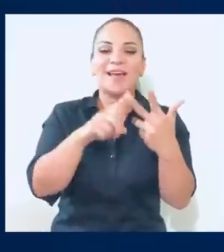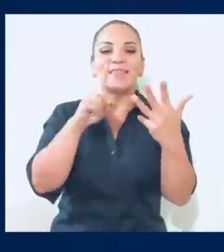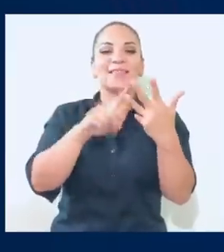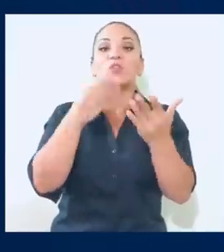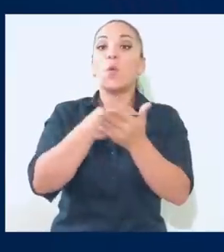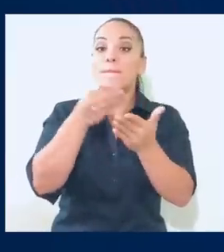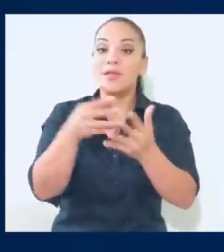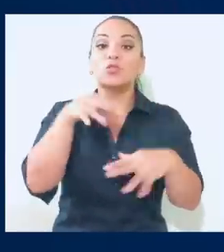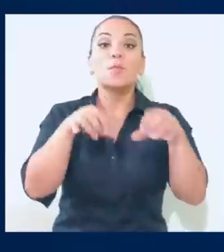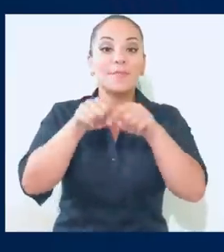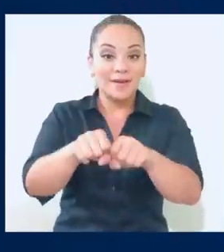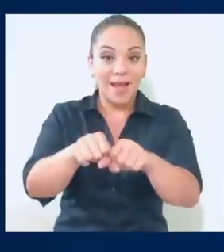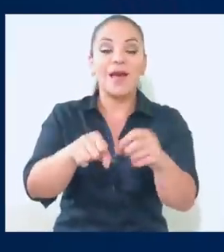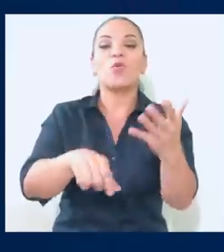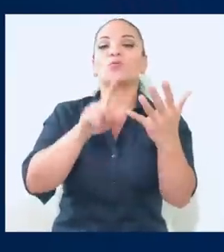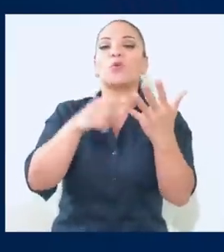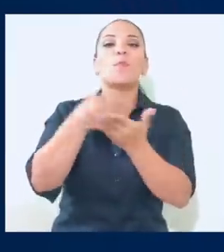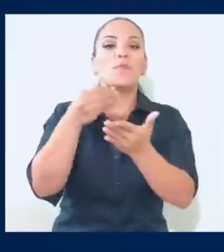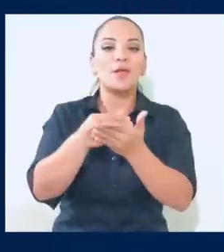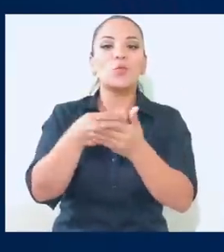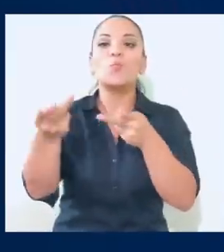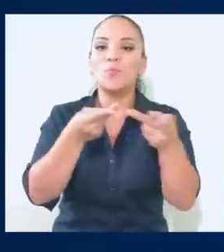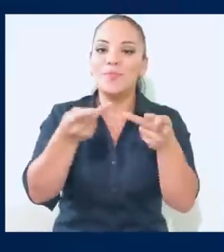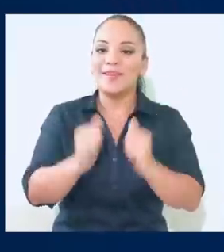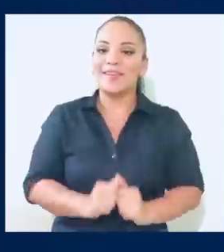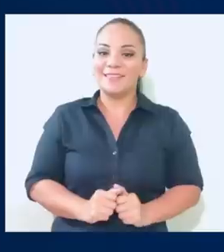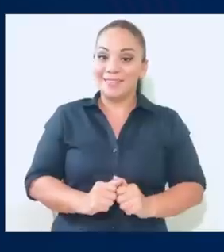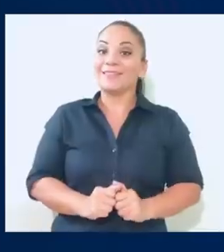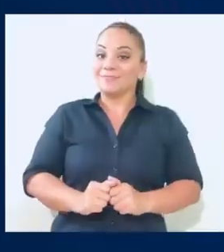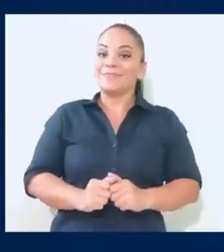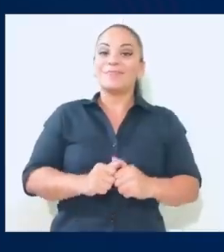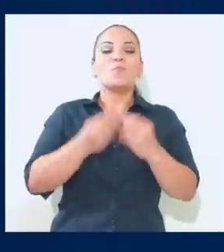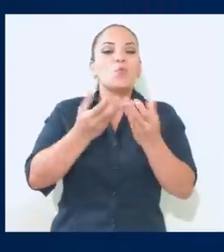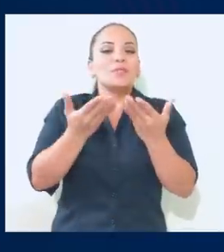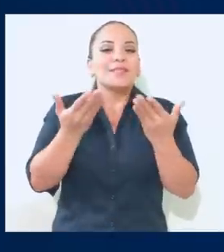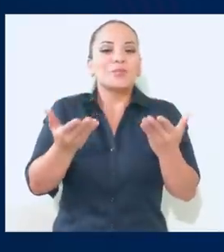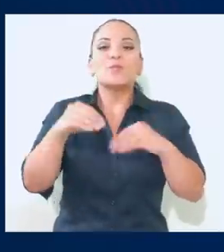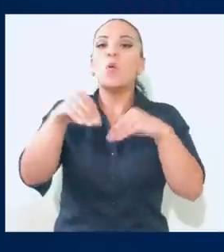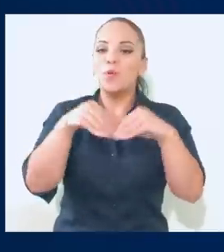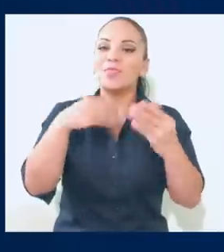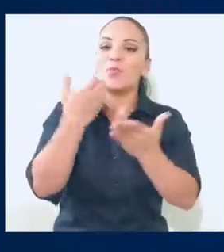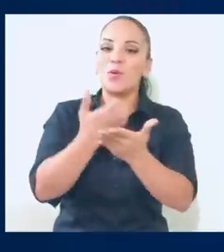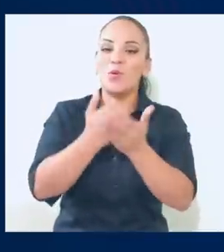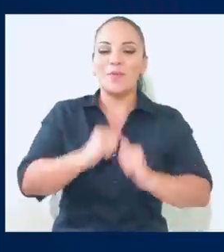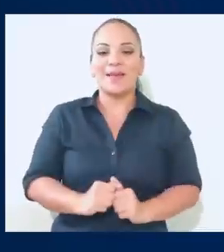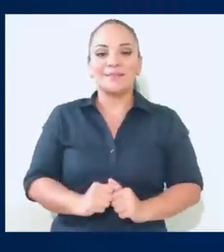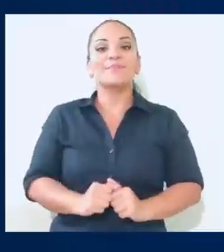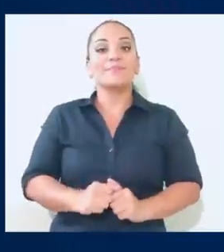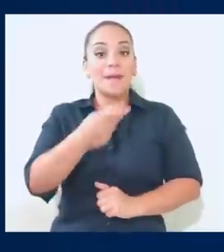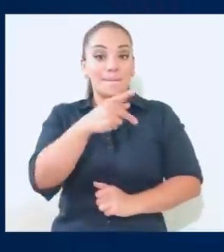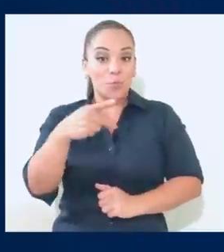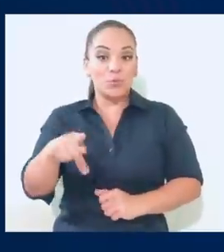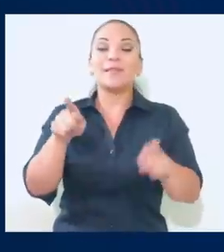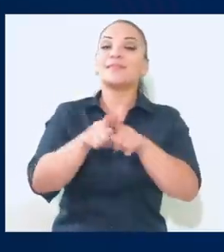comprando en supermercados y en pulperías. En fin, moviendo la economía, tanto en Punta